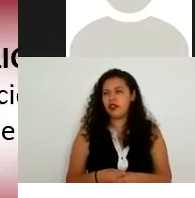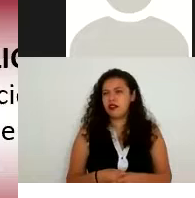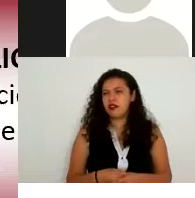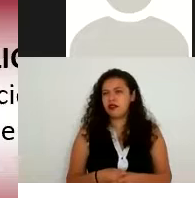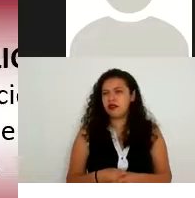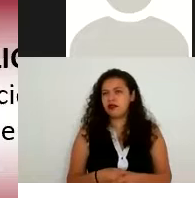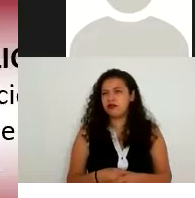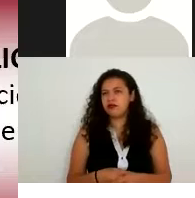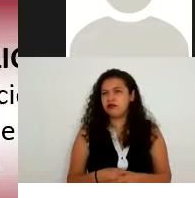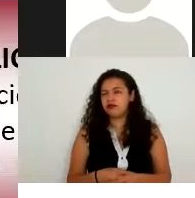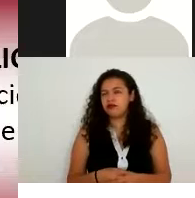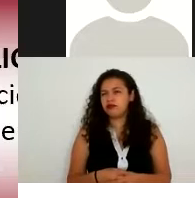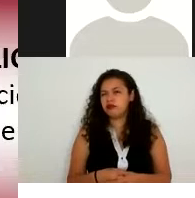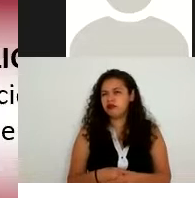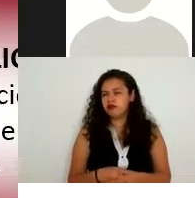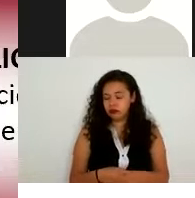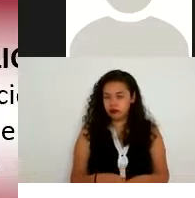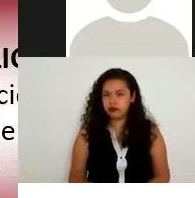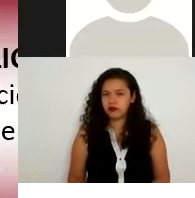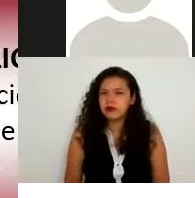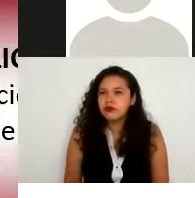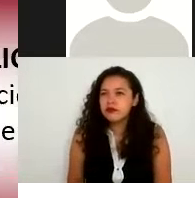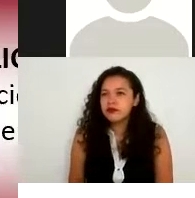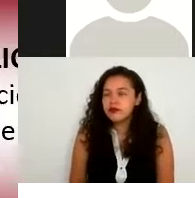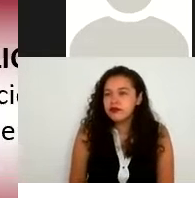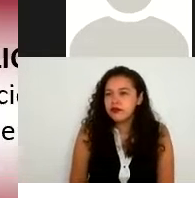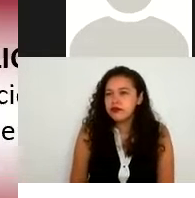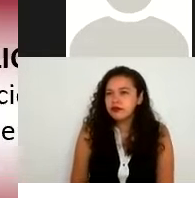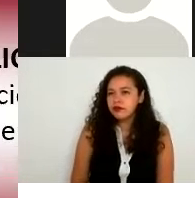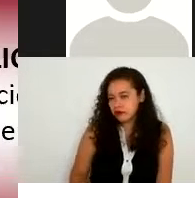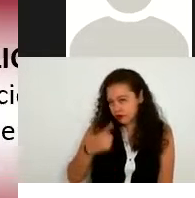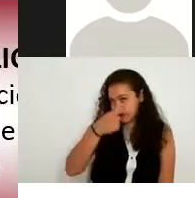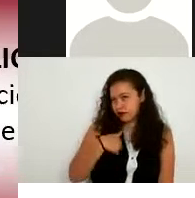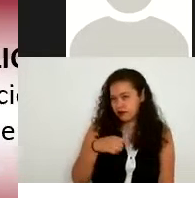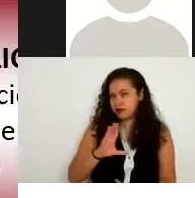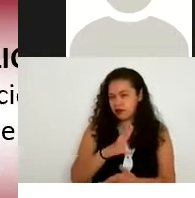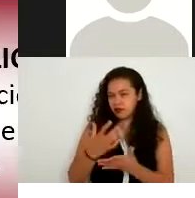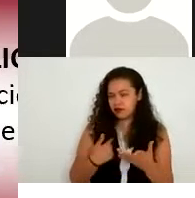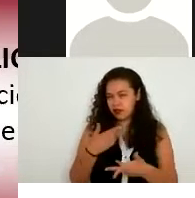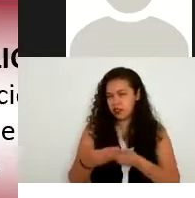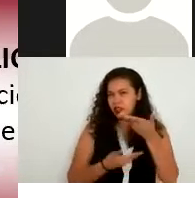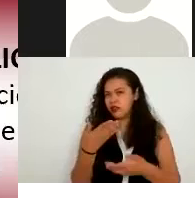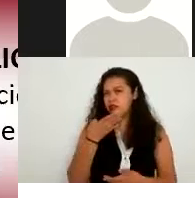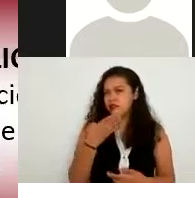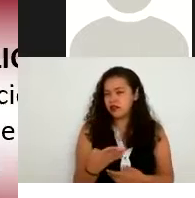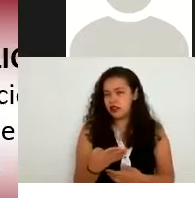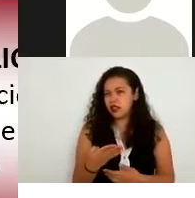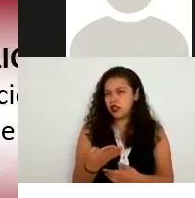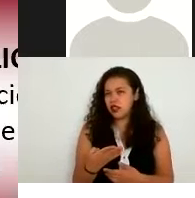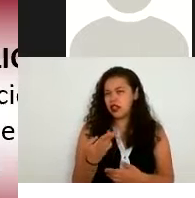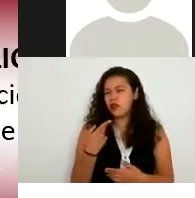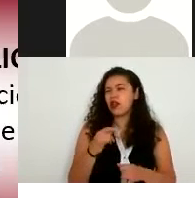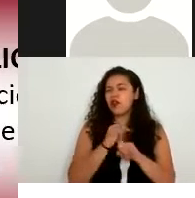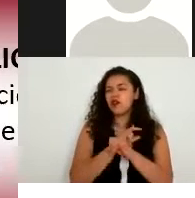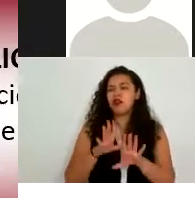tercero ajeno a mi institución a quien yo estoy contratando para que me dé un servicio cuál es la transferencia de datos personales